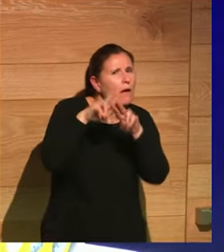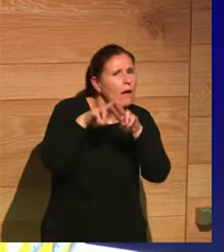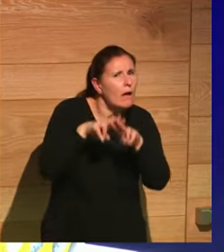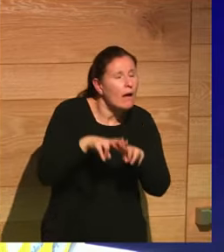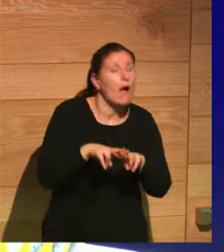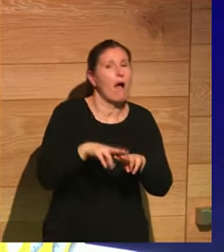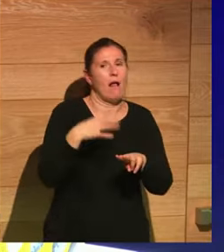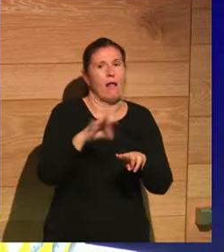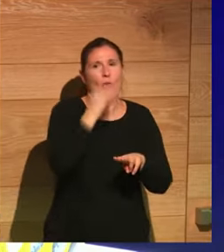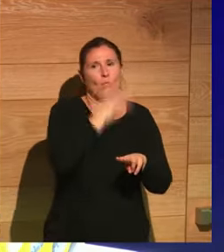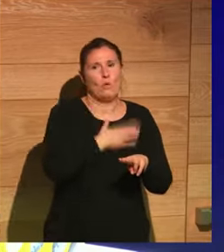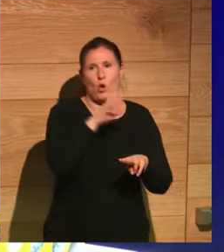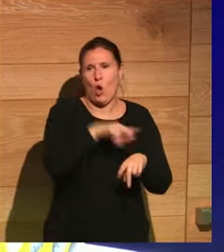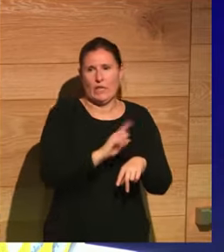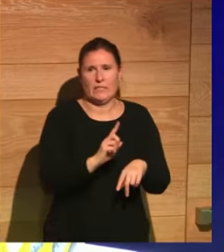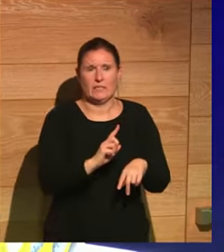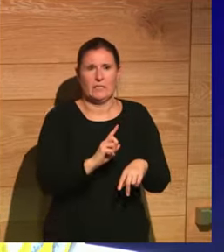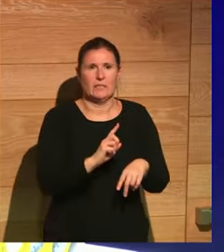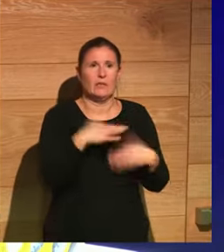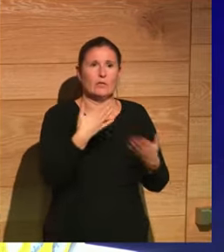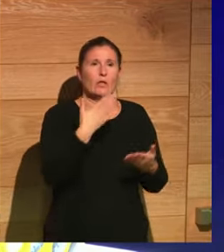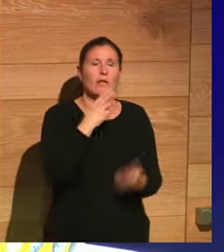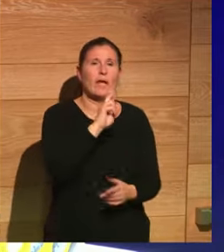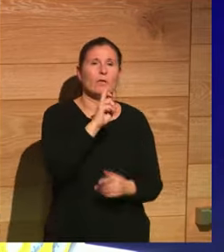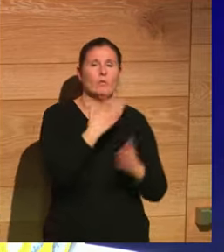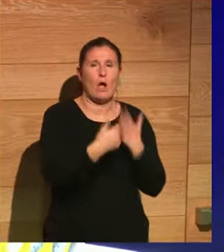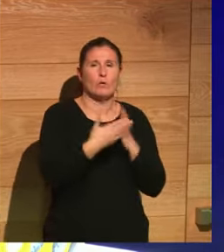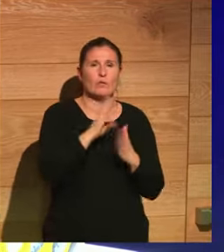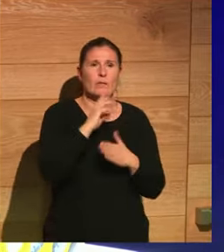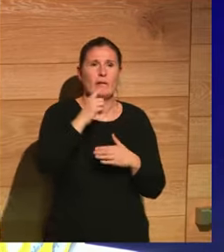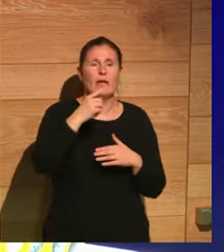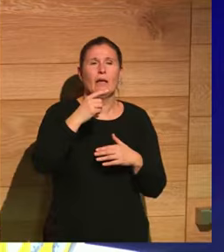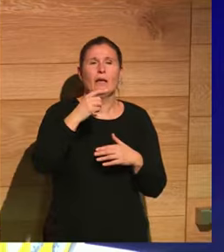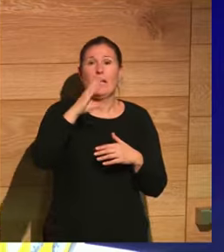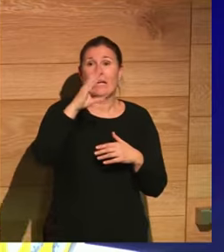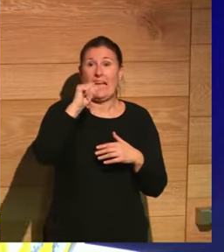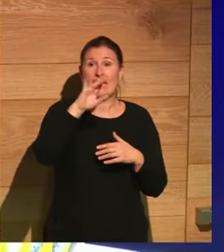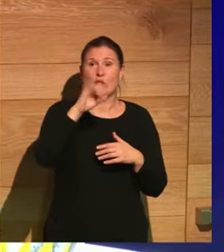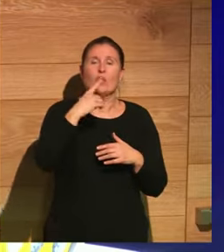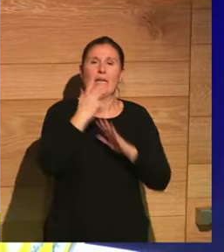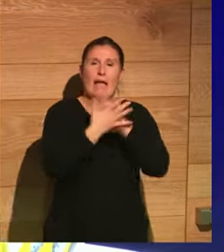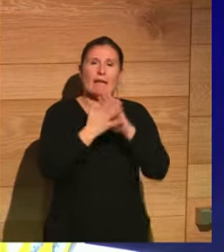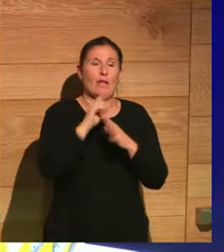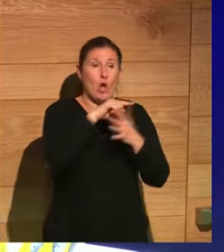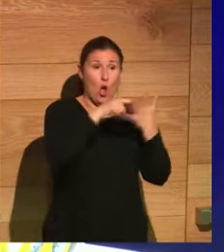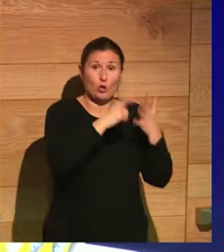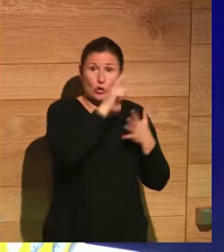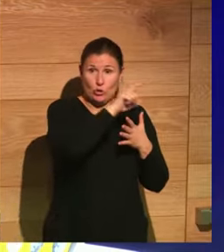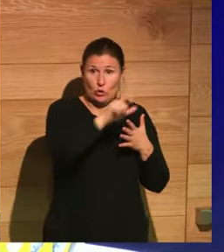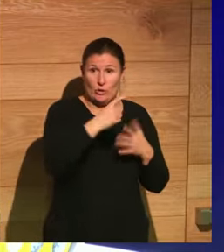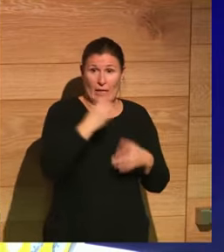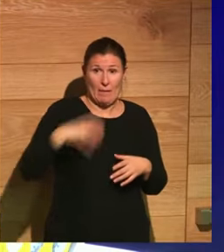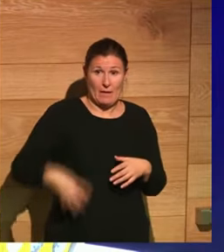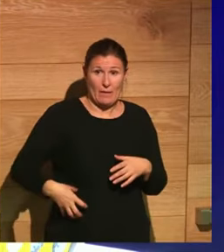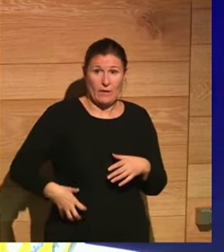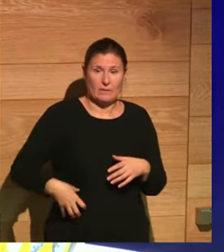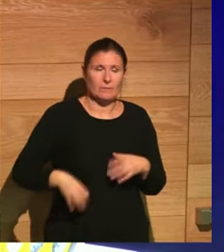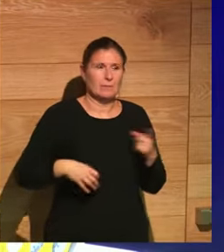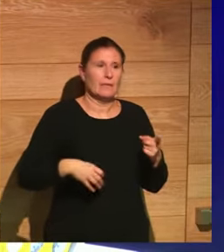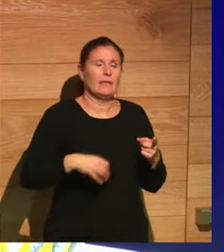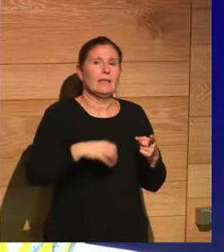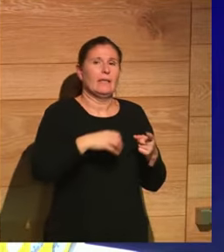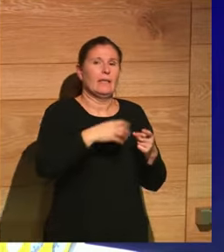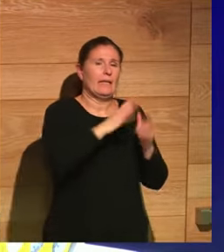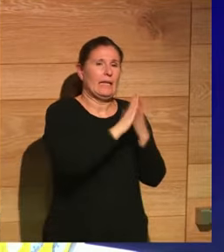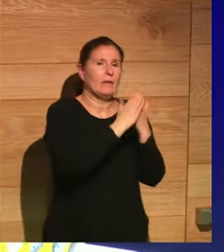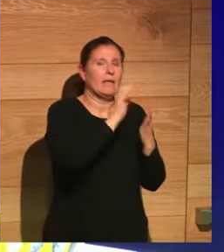porque el libro de un autor que se llama Dion Casio que habla de cada uno de los emperadores bueno pues el libro de Antonino Pío